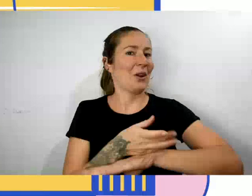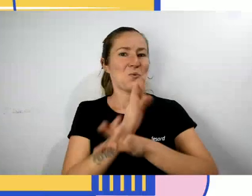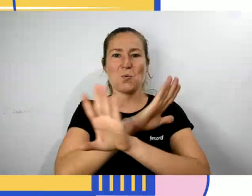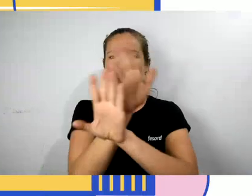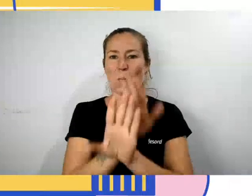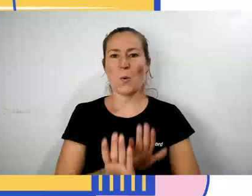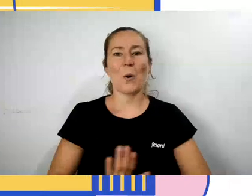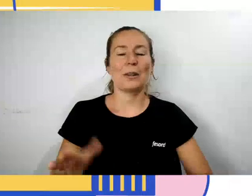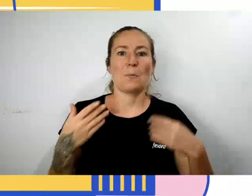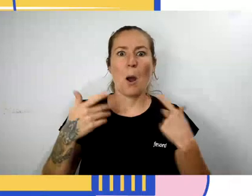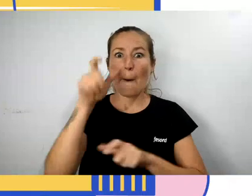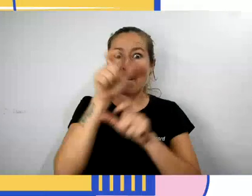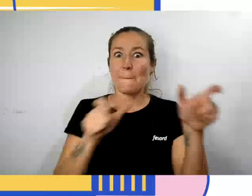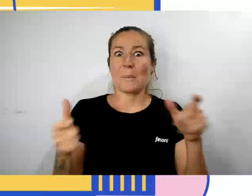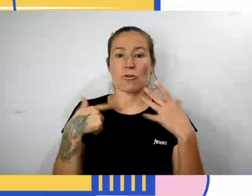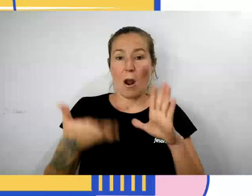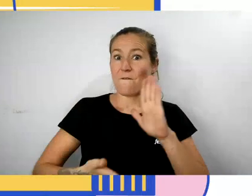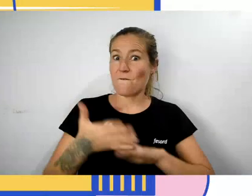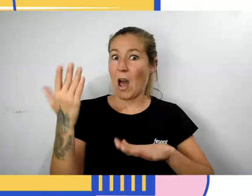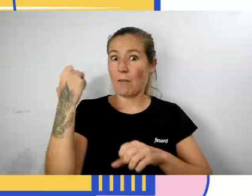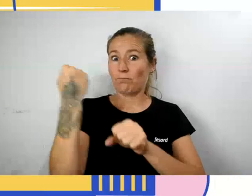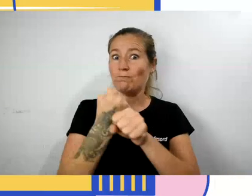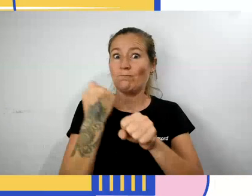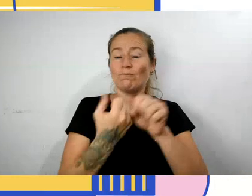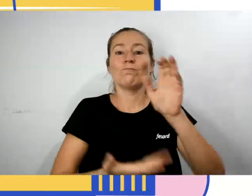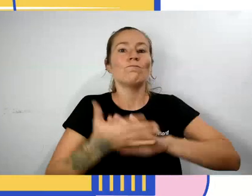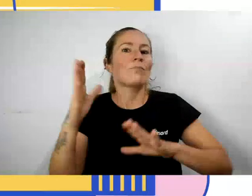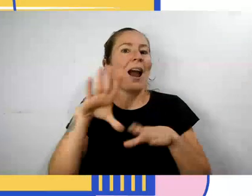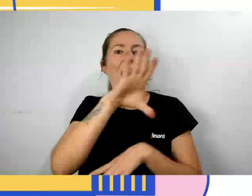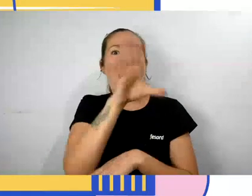macutos listos para embarcarse y pescar en el norte de África.